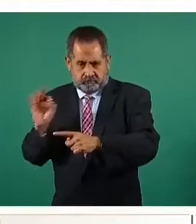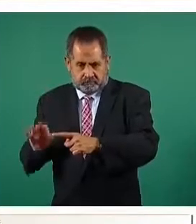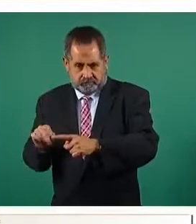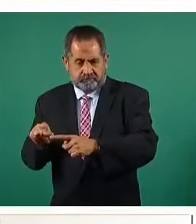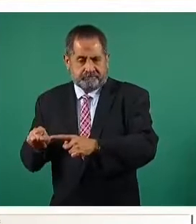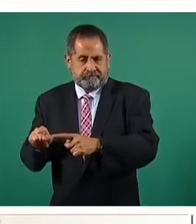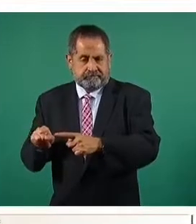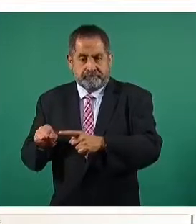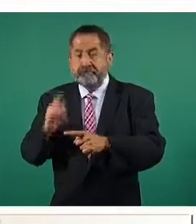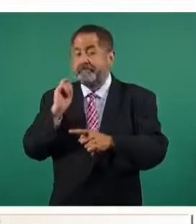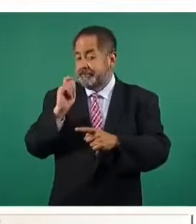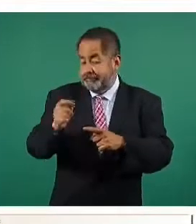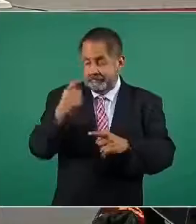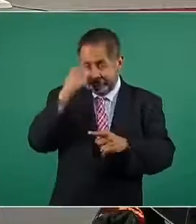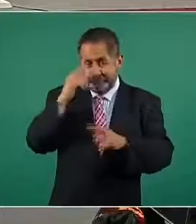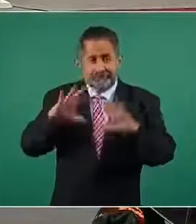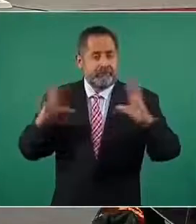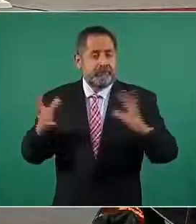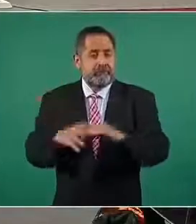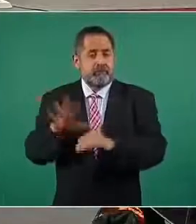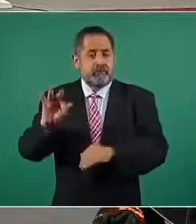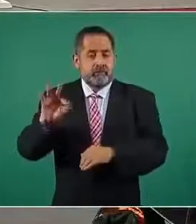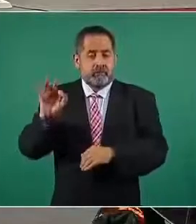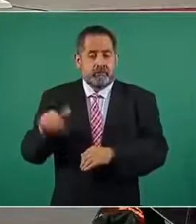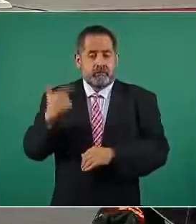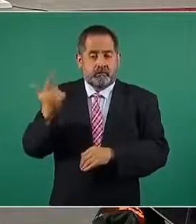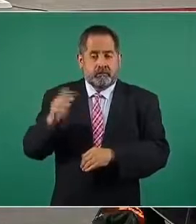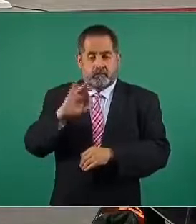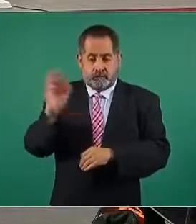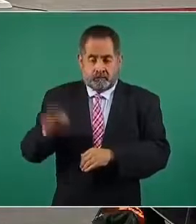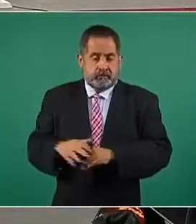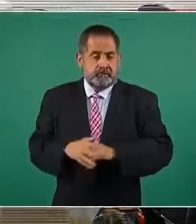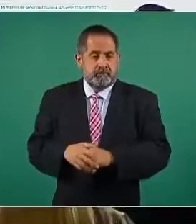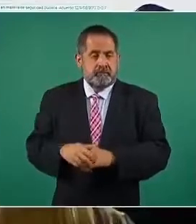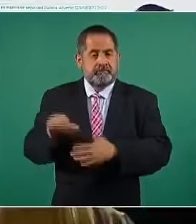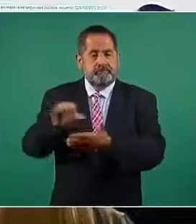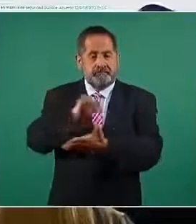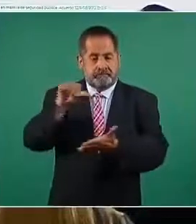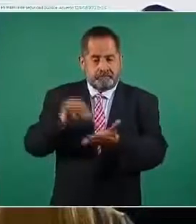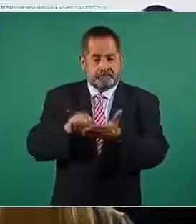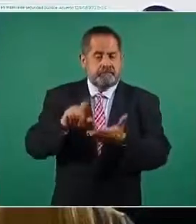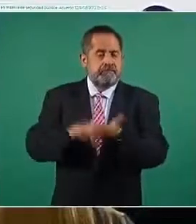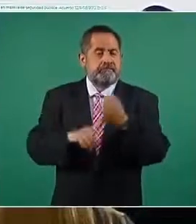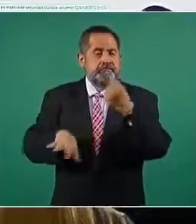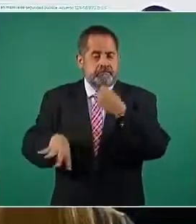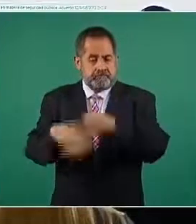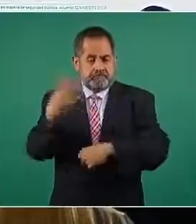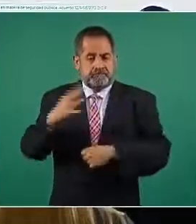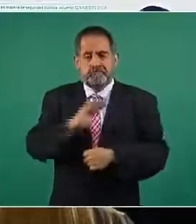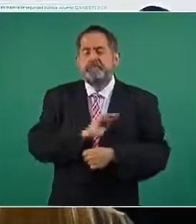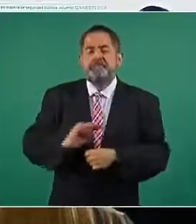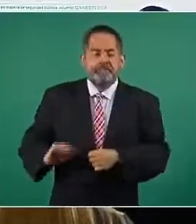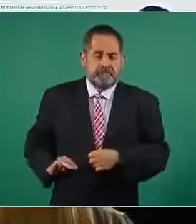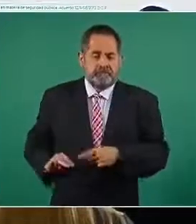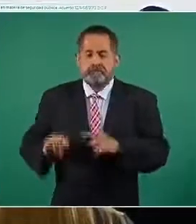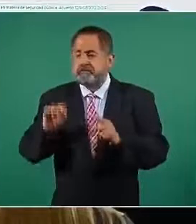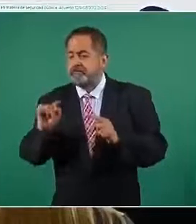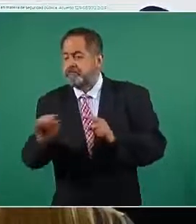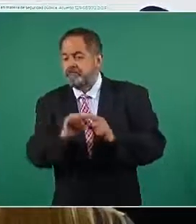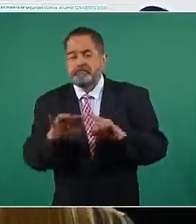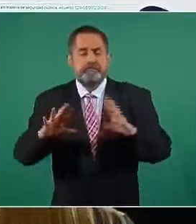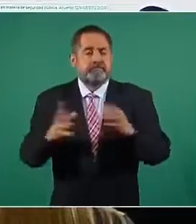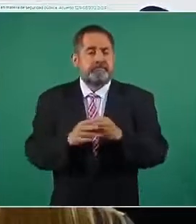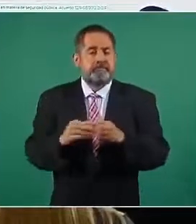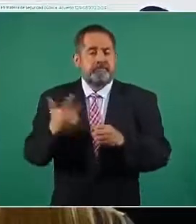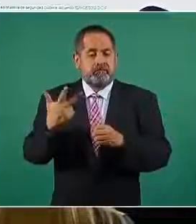Recuerden que estamos hablando de un 47%. Y en el centro, son 14 municipios que representan el